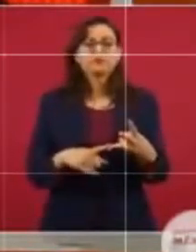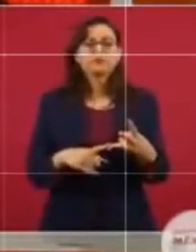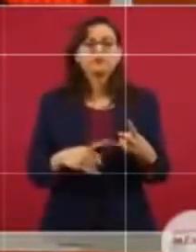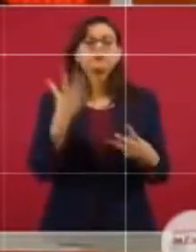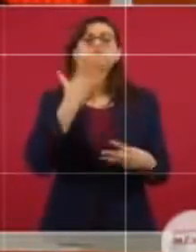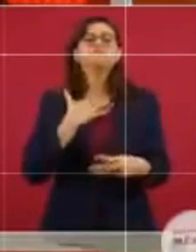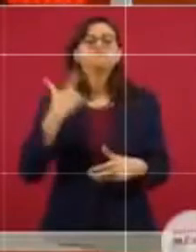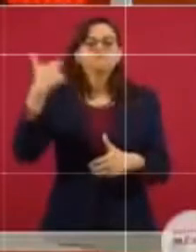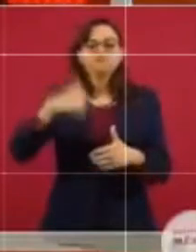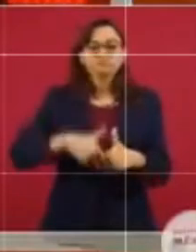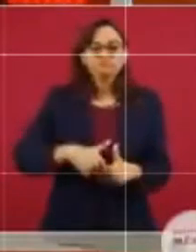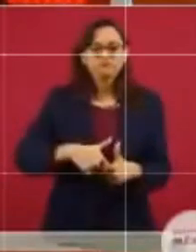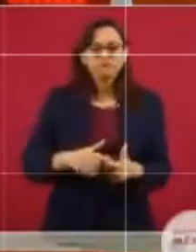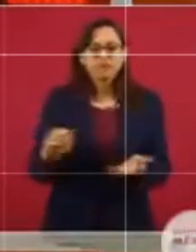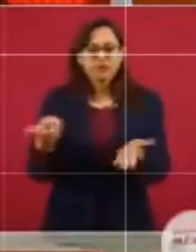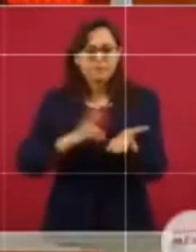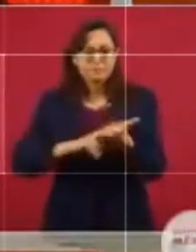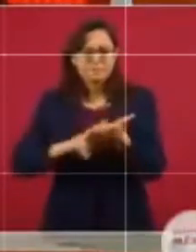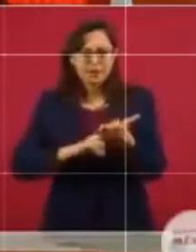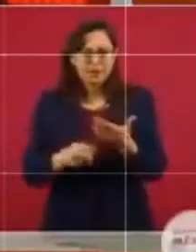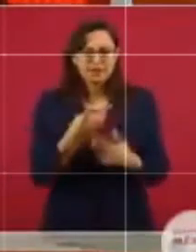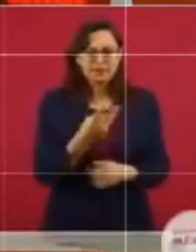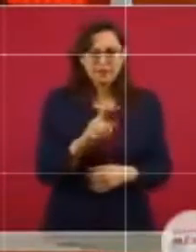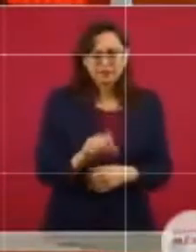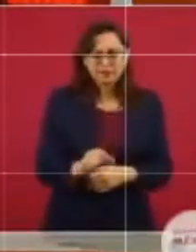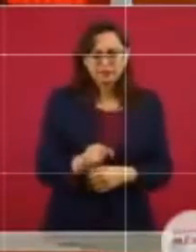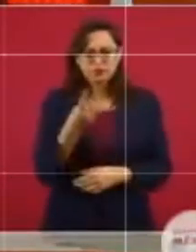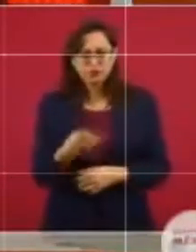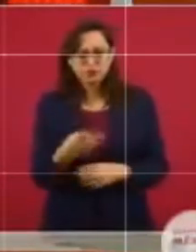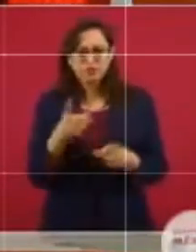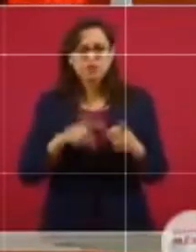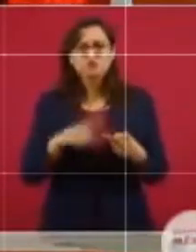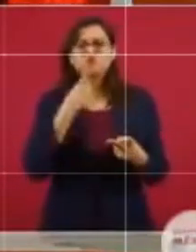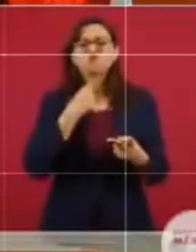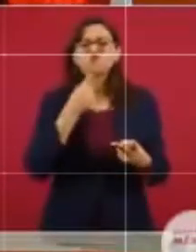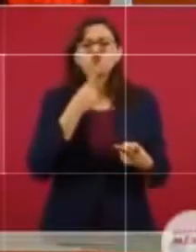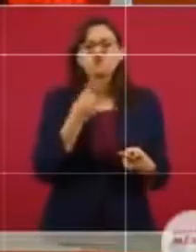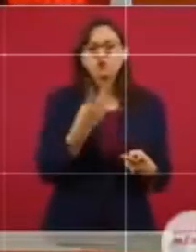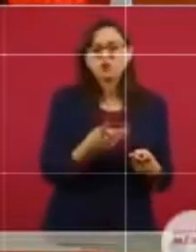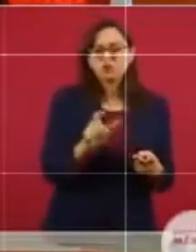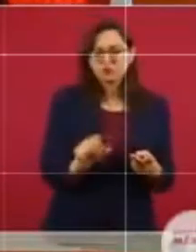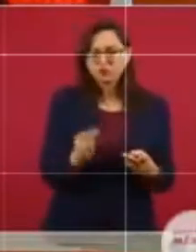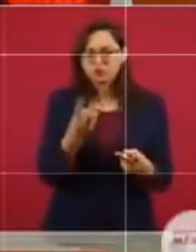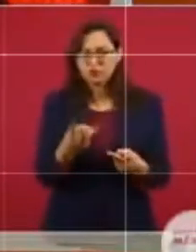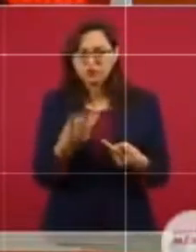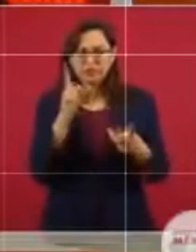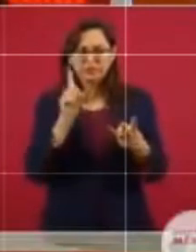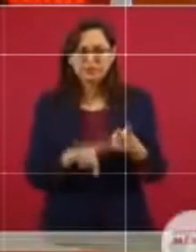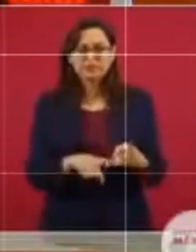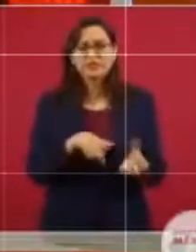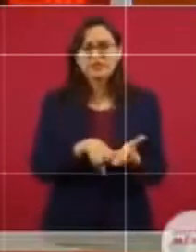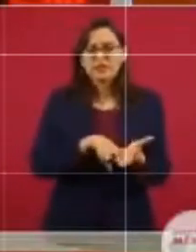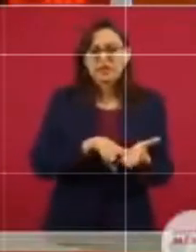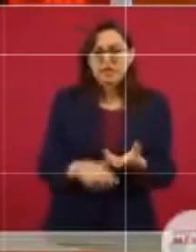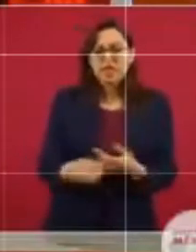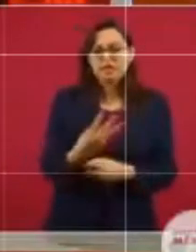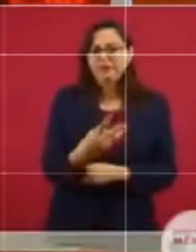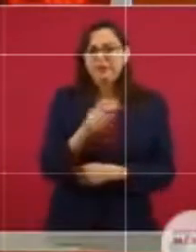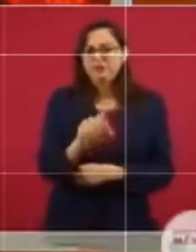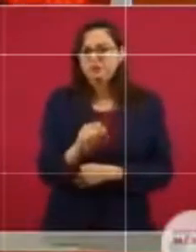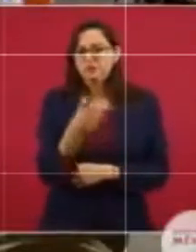.3, Premium 3.3 y el diésel 3.3.